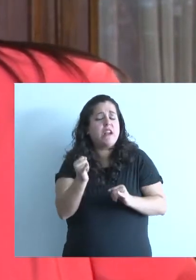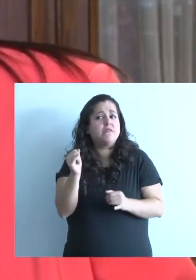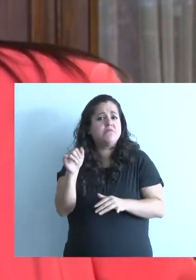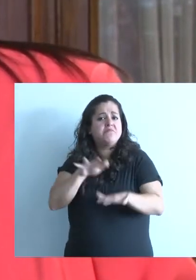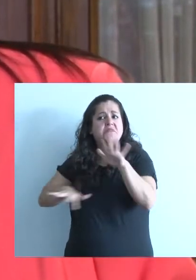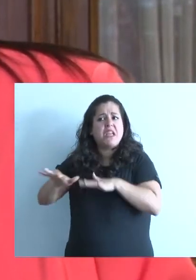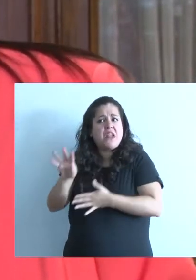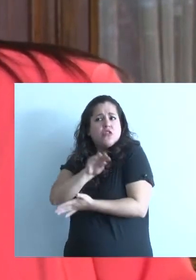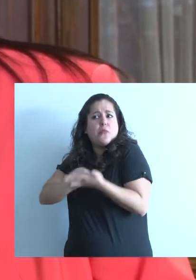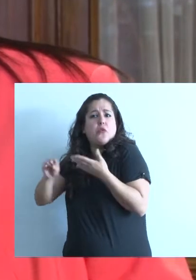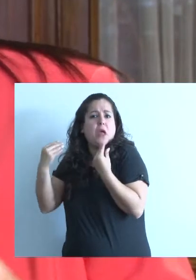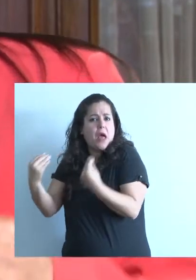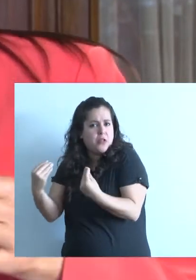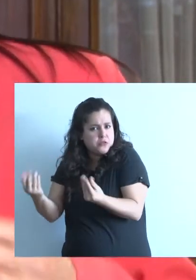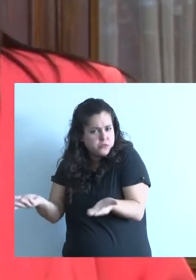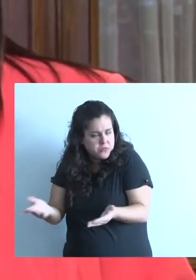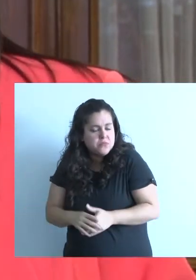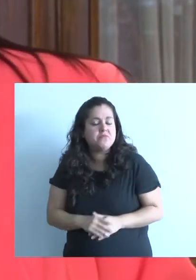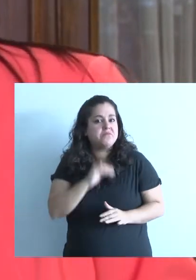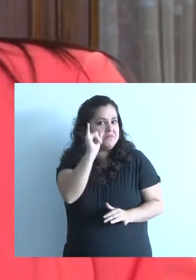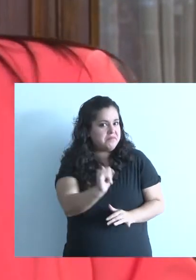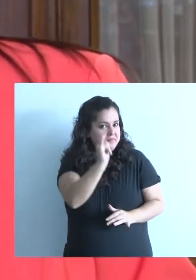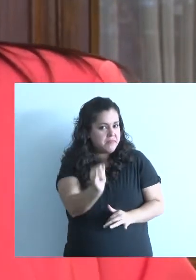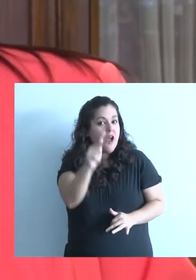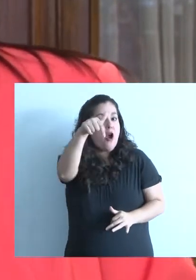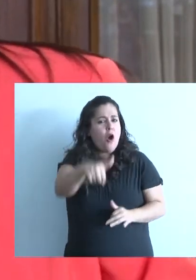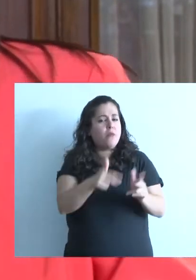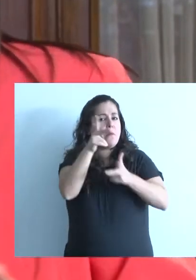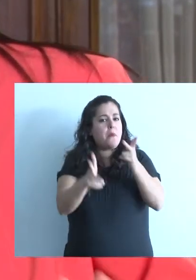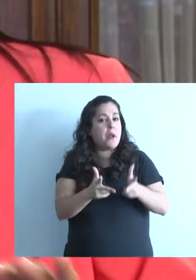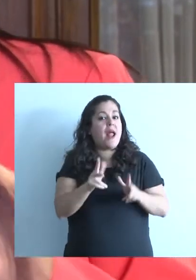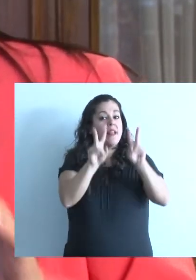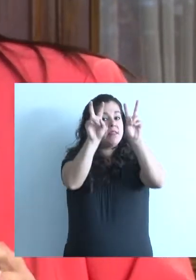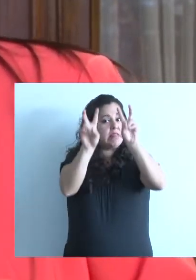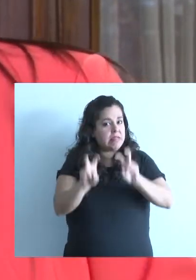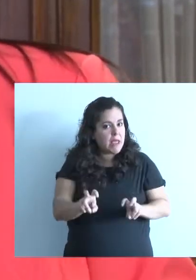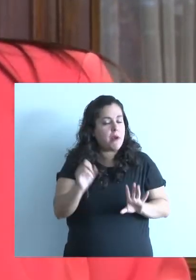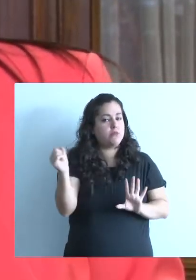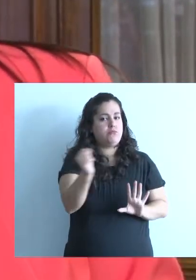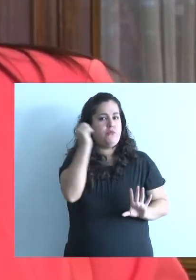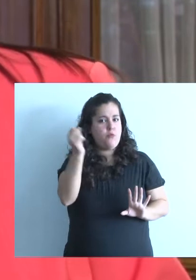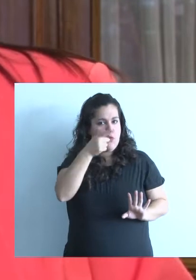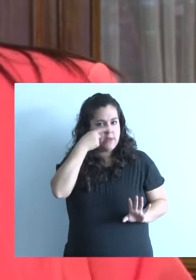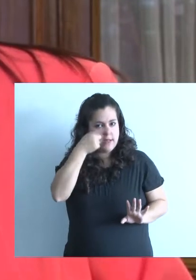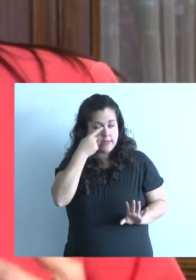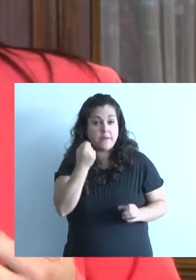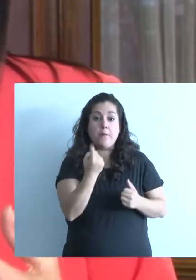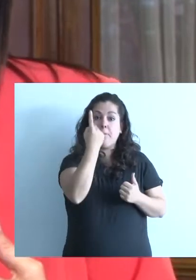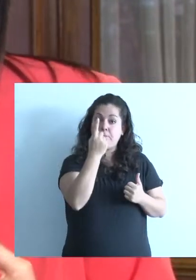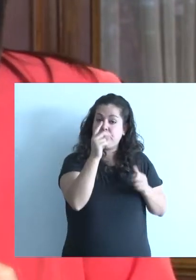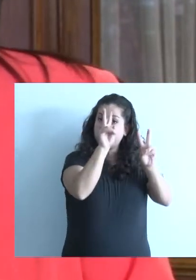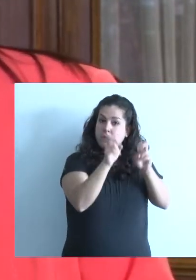están haciendo nuestros legisladores, nuestros diputados. Hoy vamos a hablar de temas, por cierto, muy interesantes. El